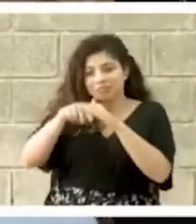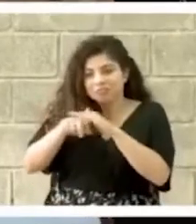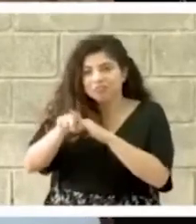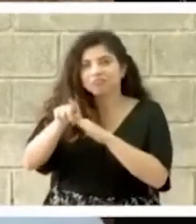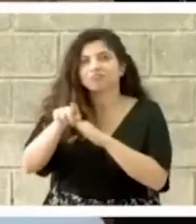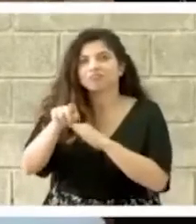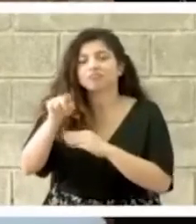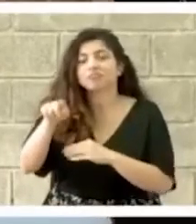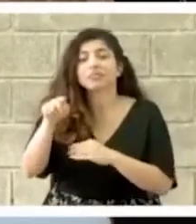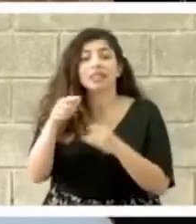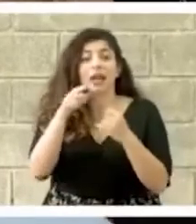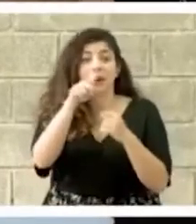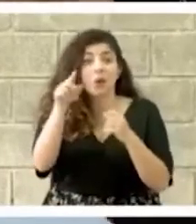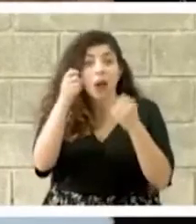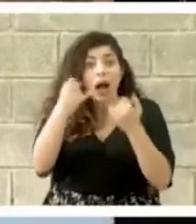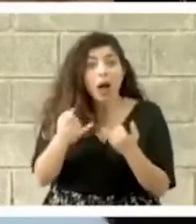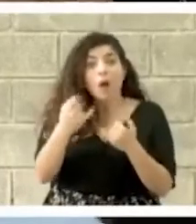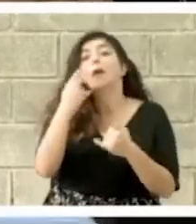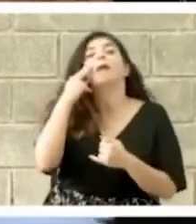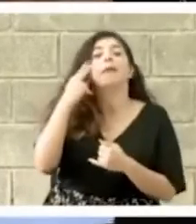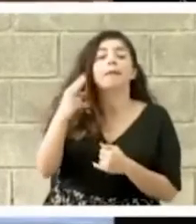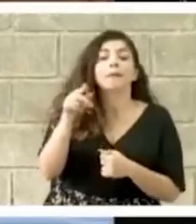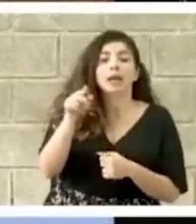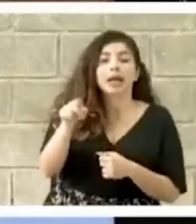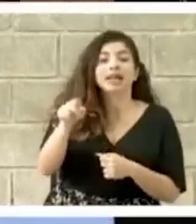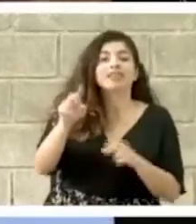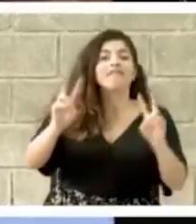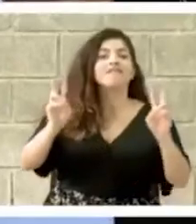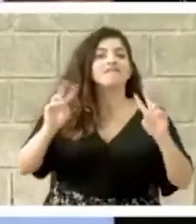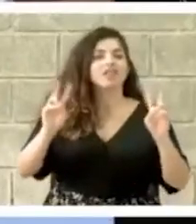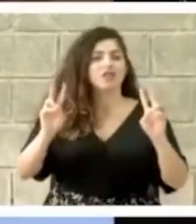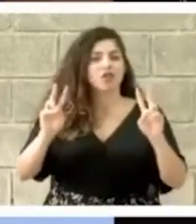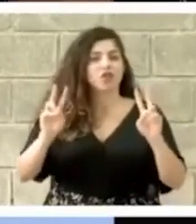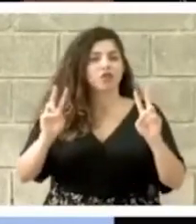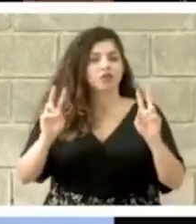Lo que estamos viendo es en vivo.